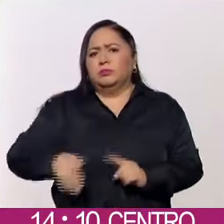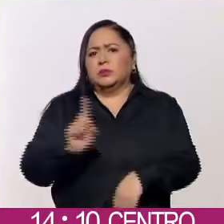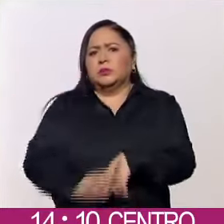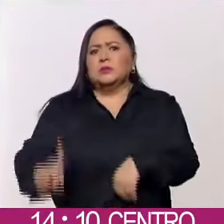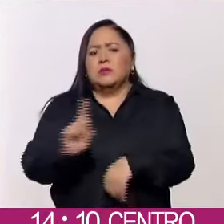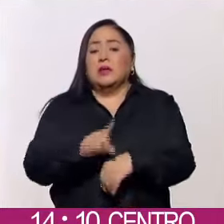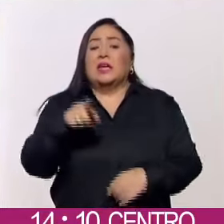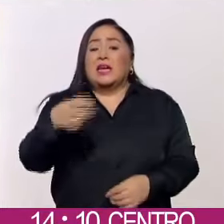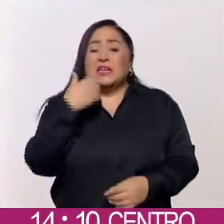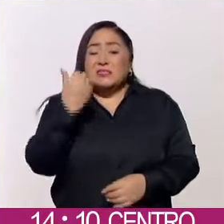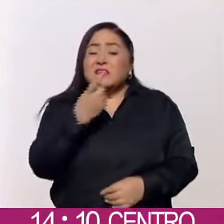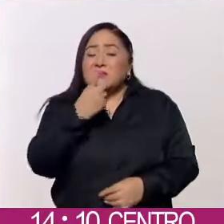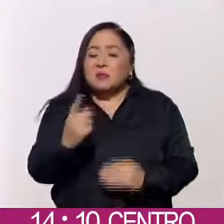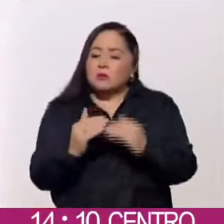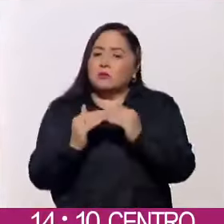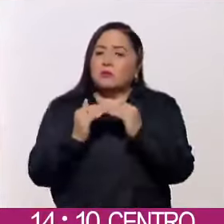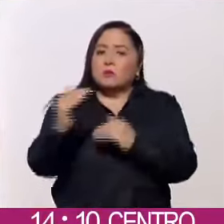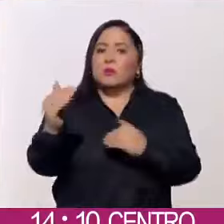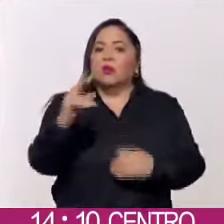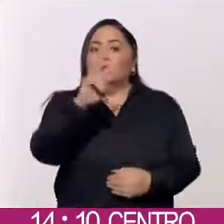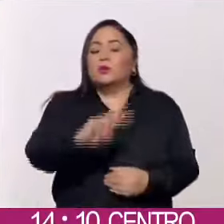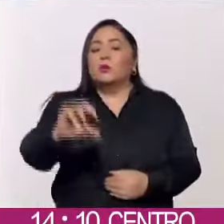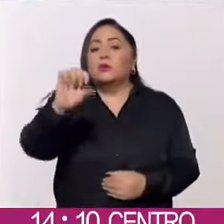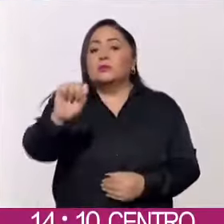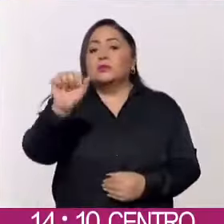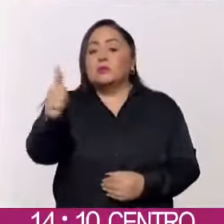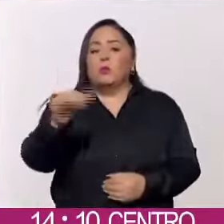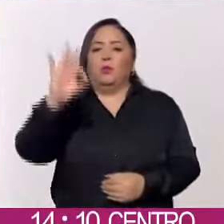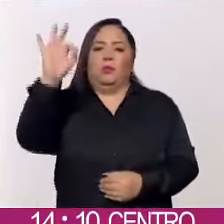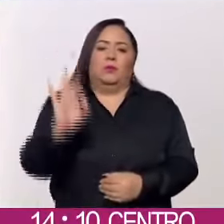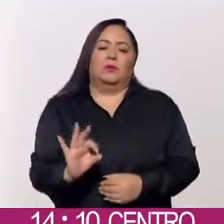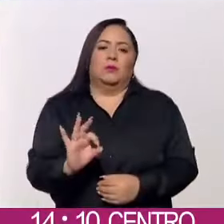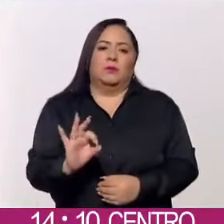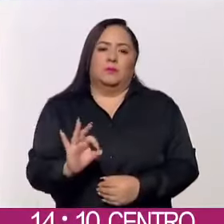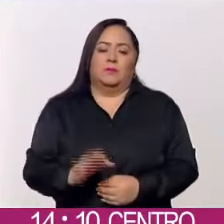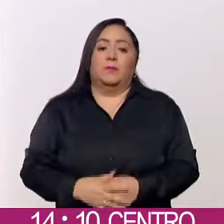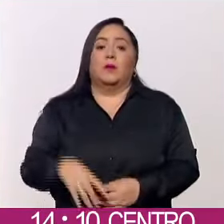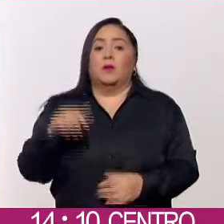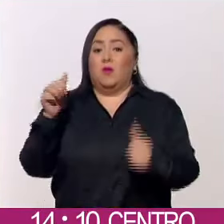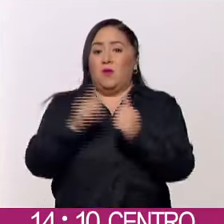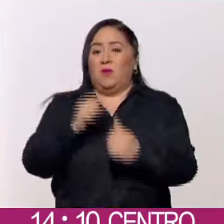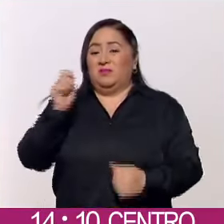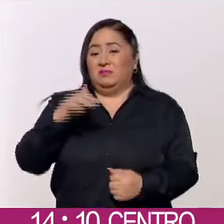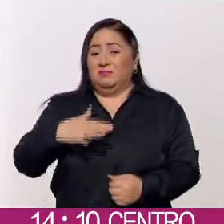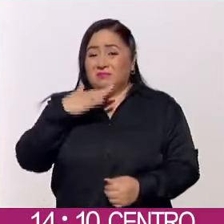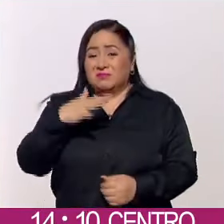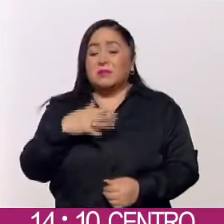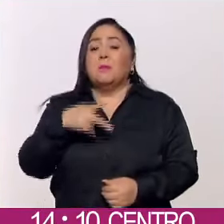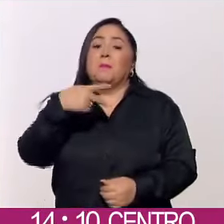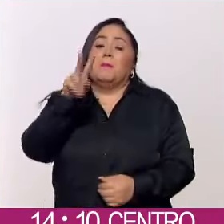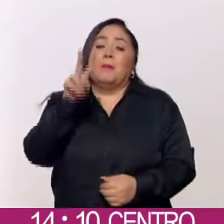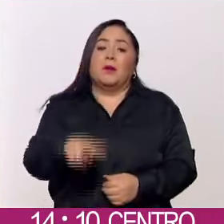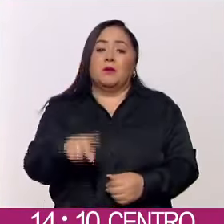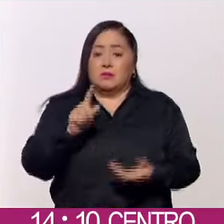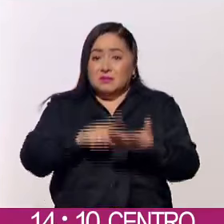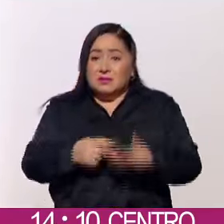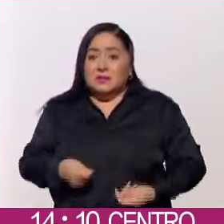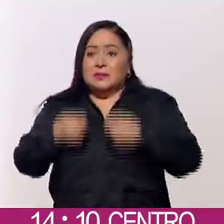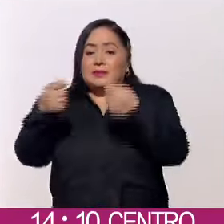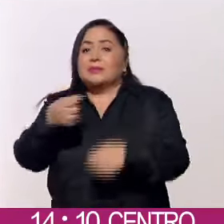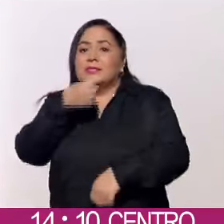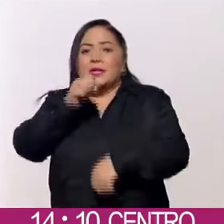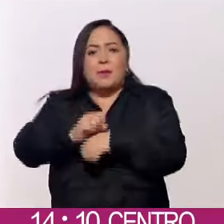Esto es un incremento de 266%. Con el usurpador, prácticamente se entregó la